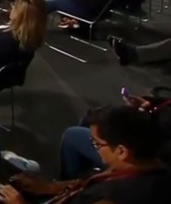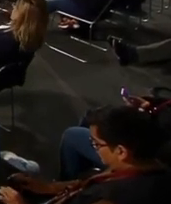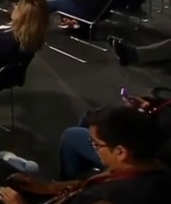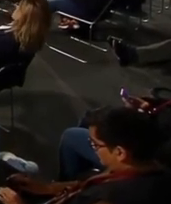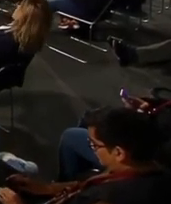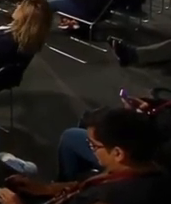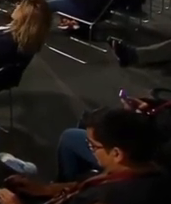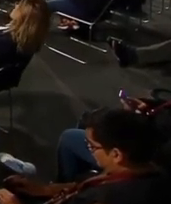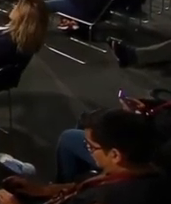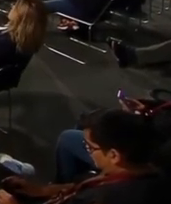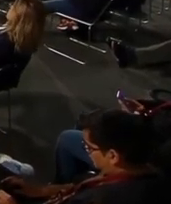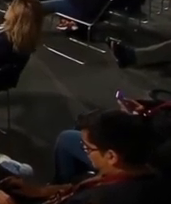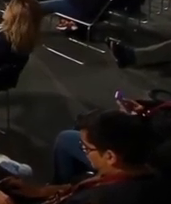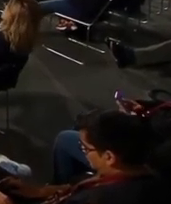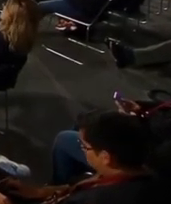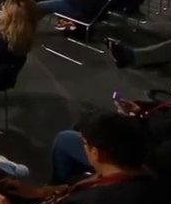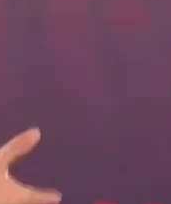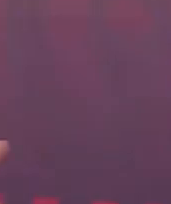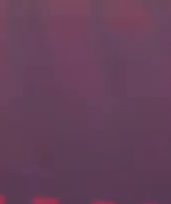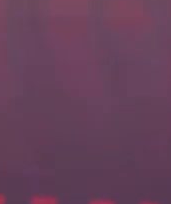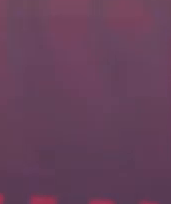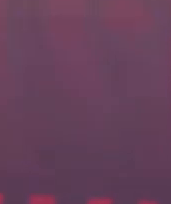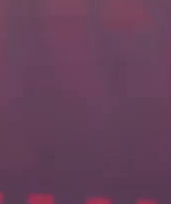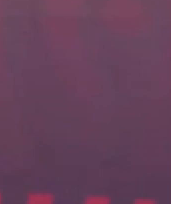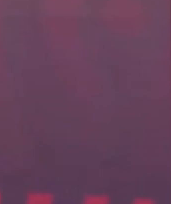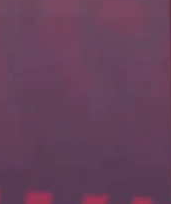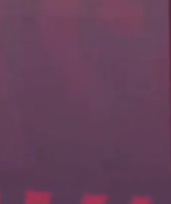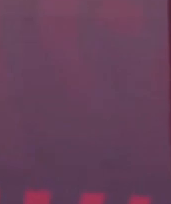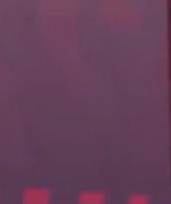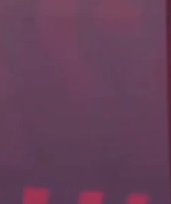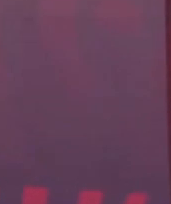enjuiciando y declarando culpable